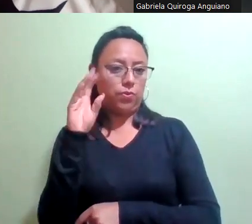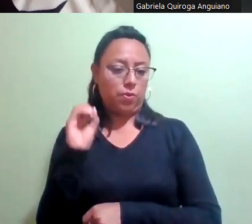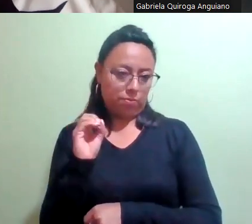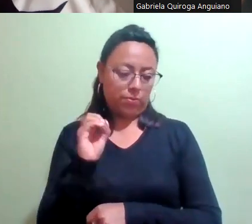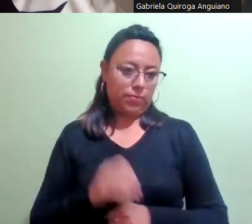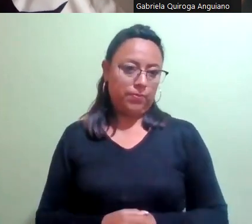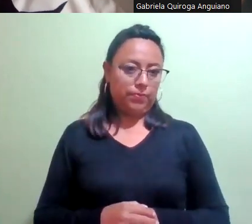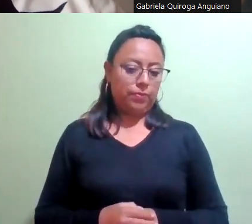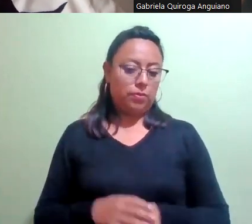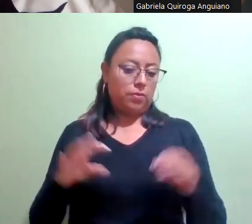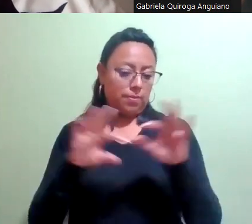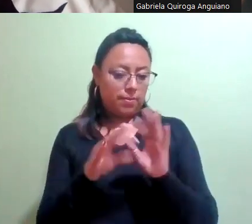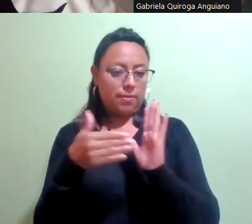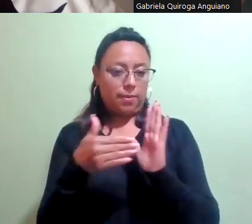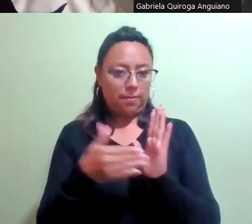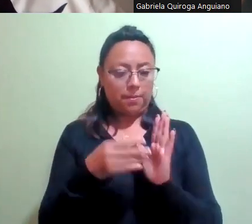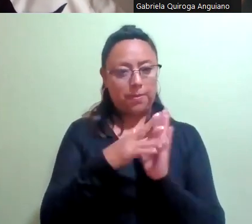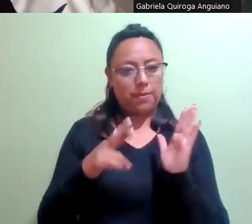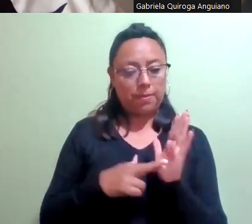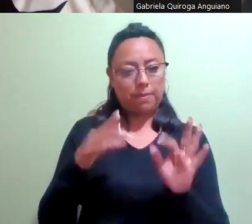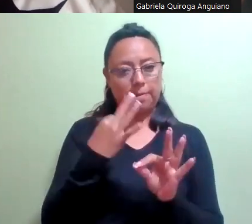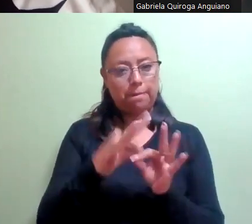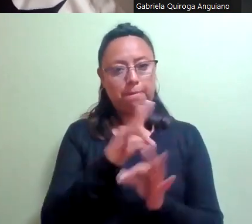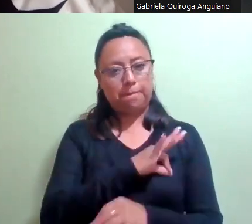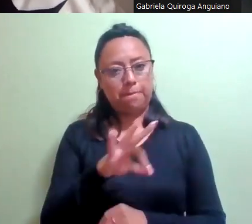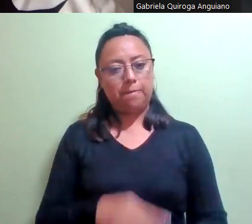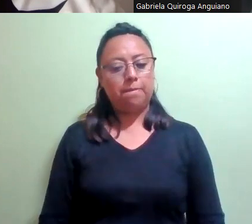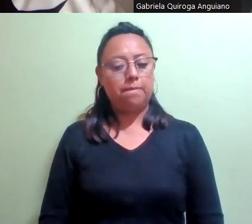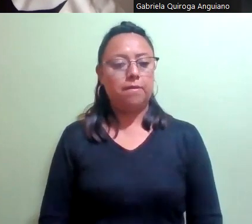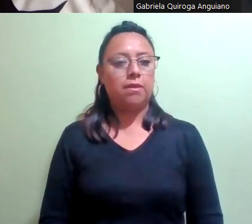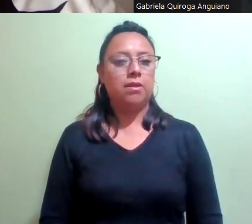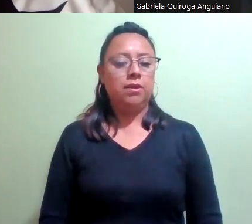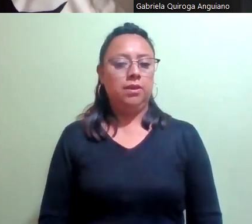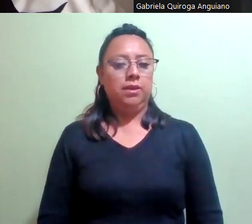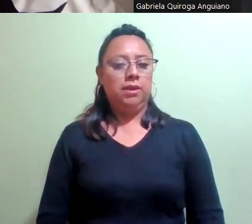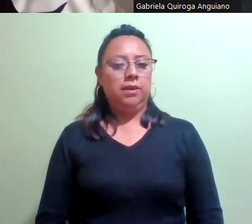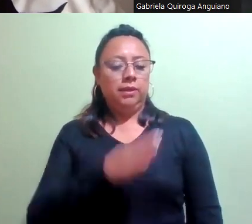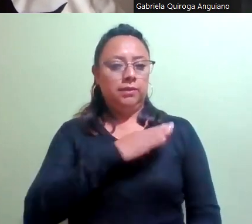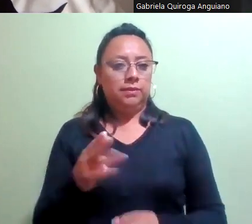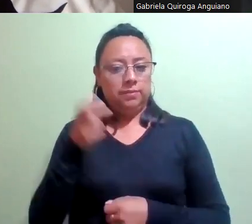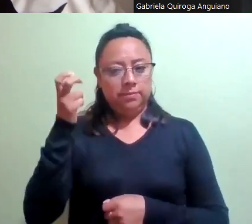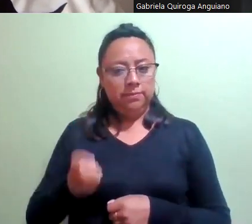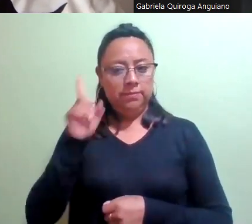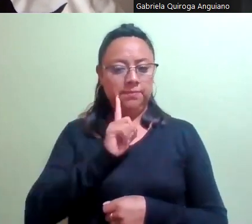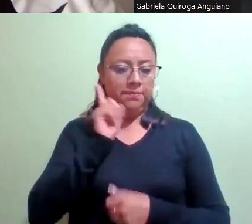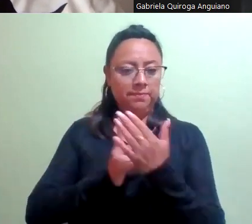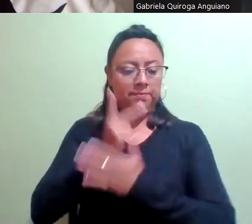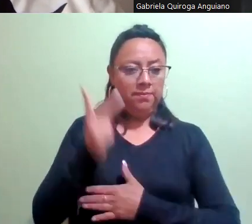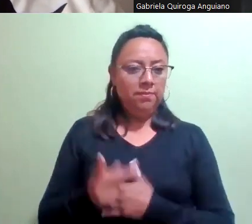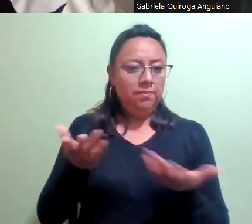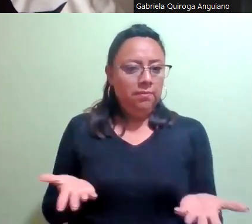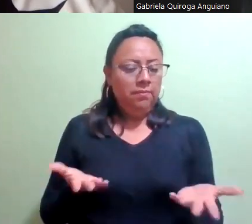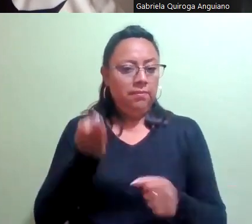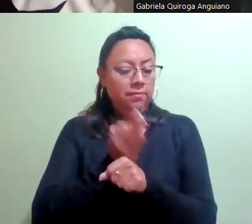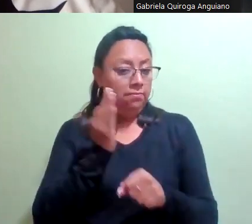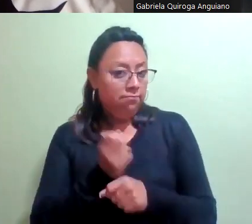y condiciones que para tales efectos se disponga. Así que bueno, ellas son las galardonadas, si no hubiera alguna